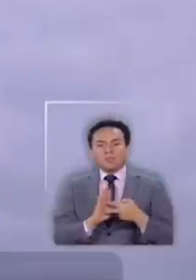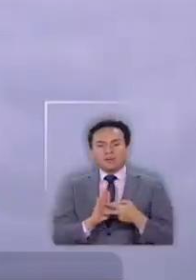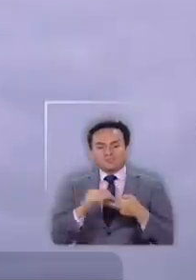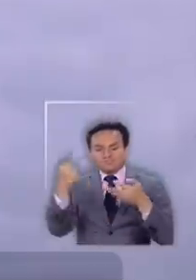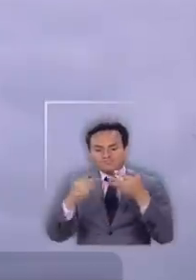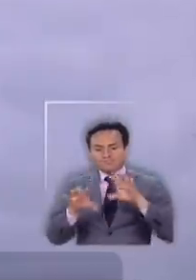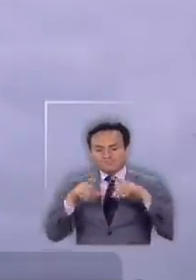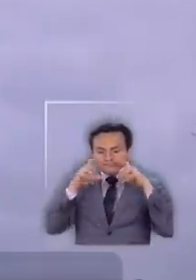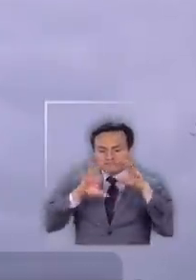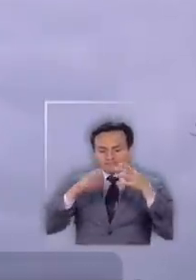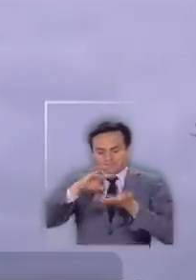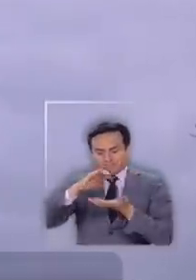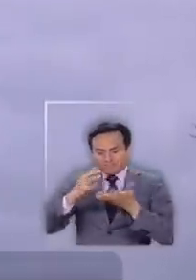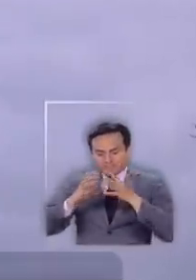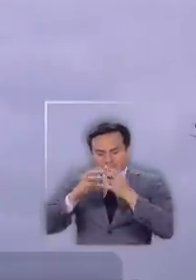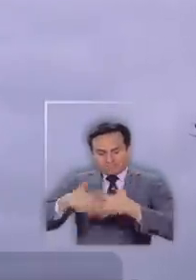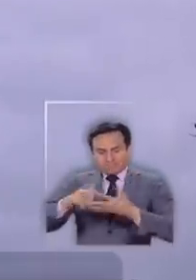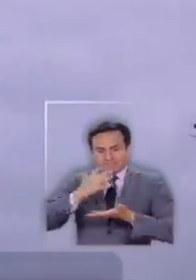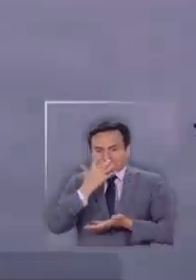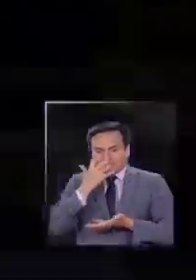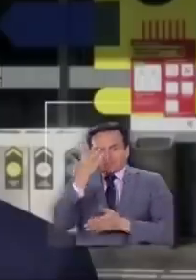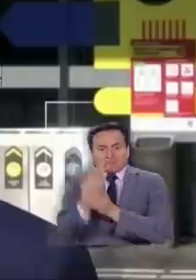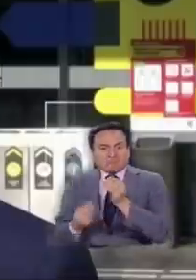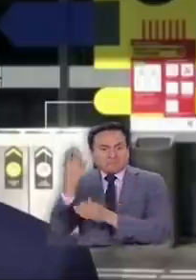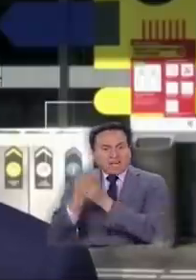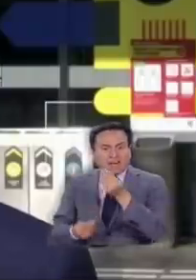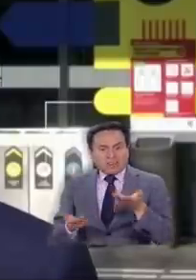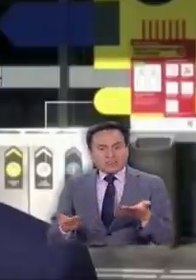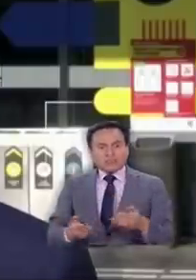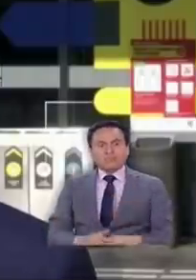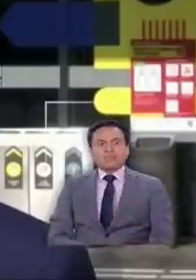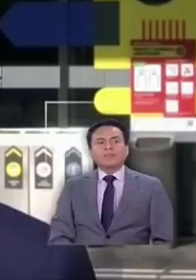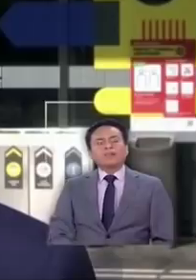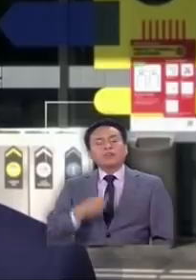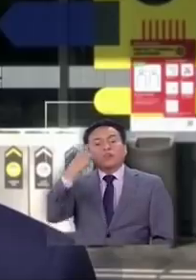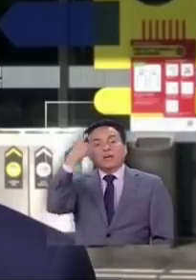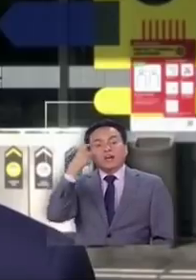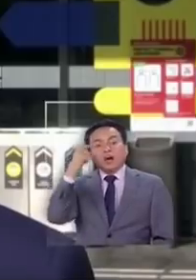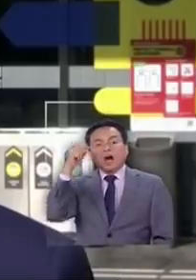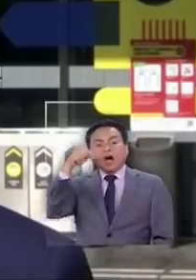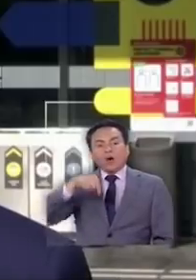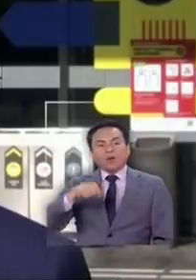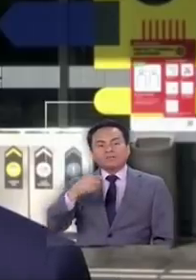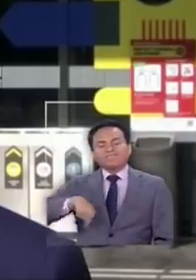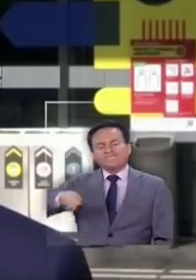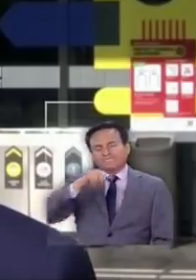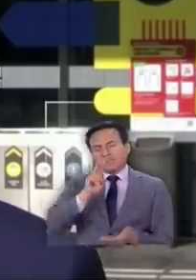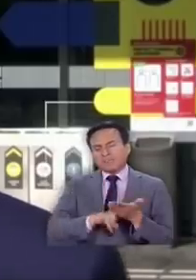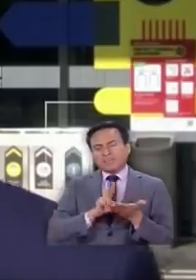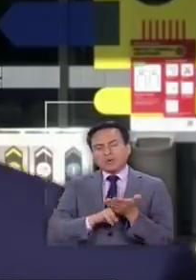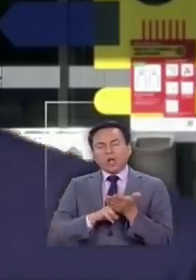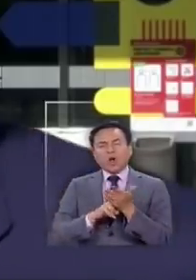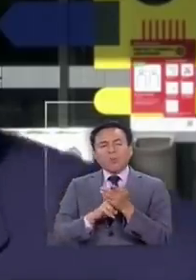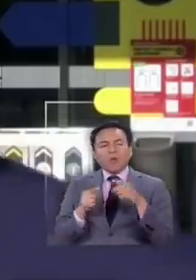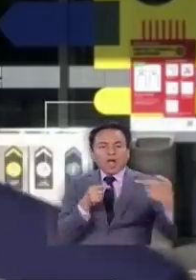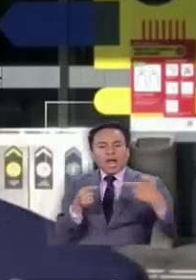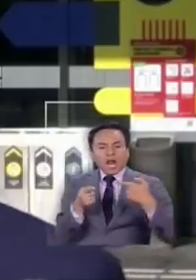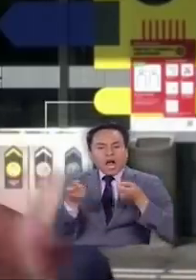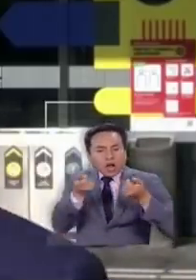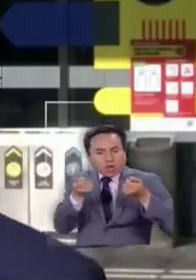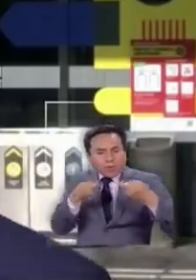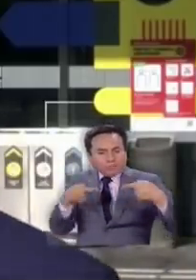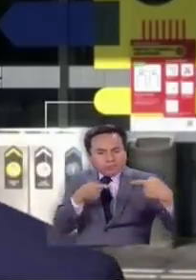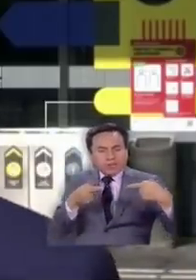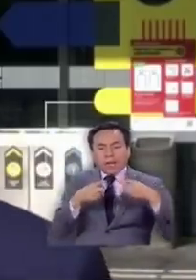elementos para salvar vidas se están acabando. Creo que hoy estamos viviendo una verdadera guerra económica.